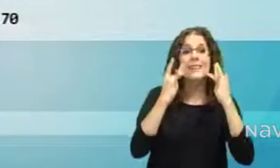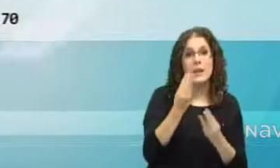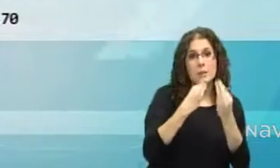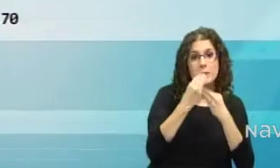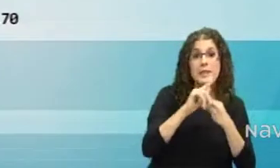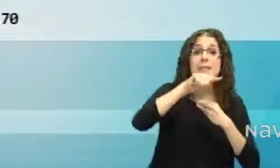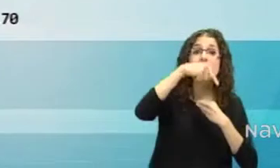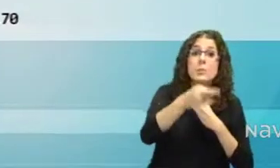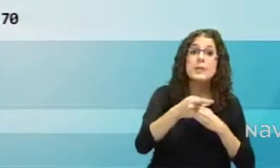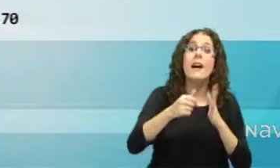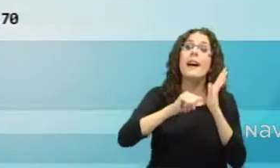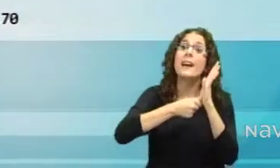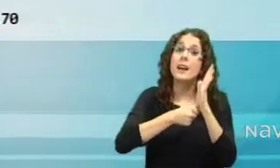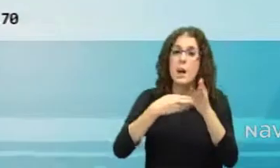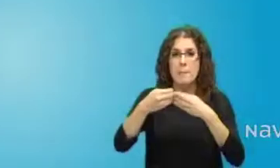carnet de manipulador de alimentos.